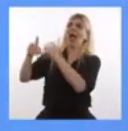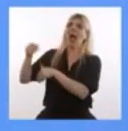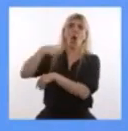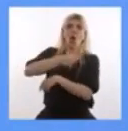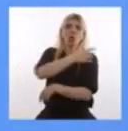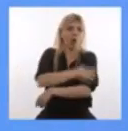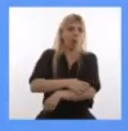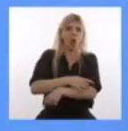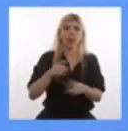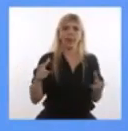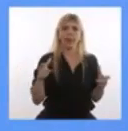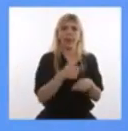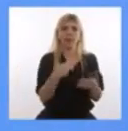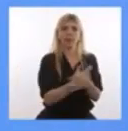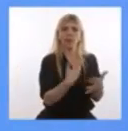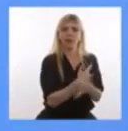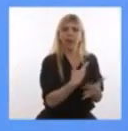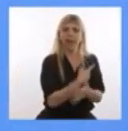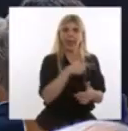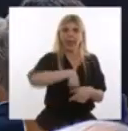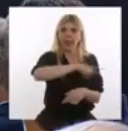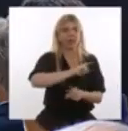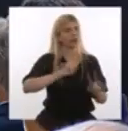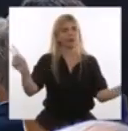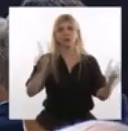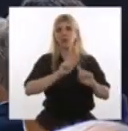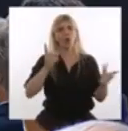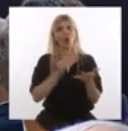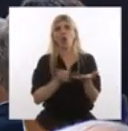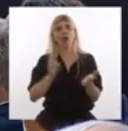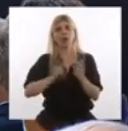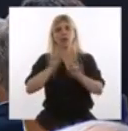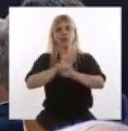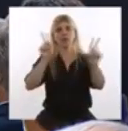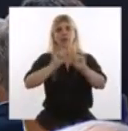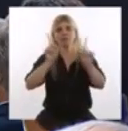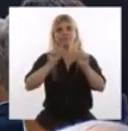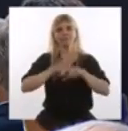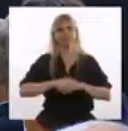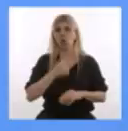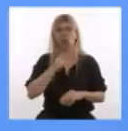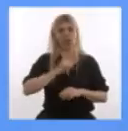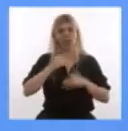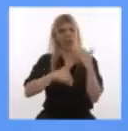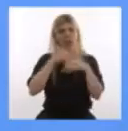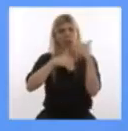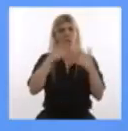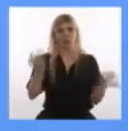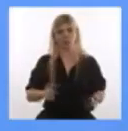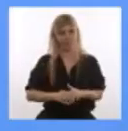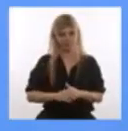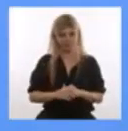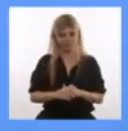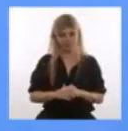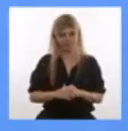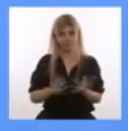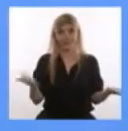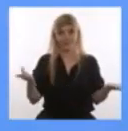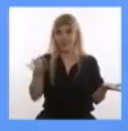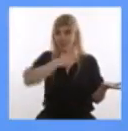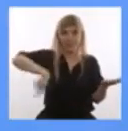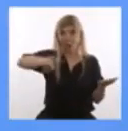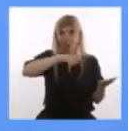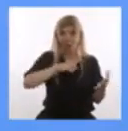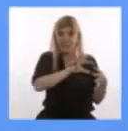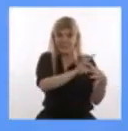Esa normalidad no la quiero volver a construir. Ahora, para que no lo hagamos, hacemos falta todos.